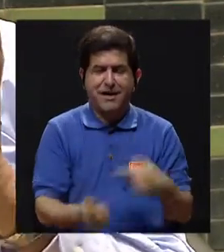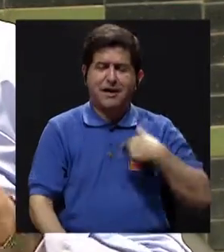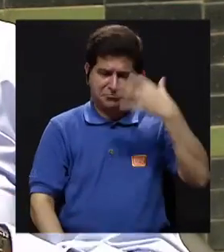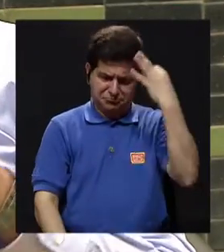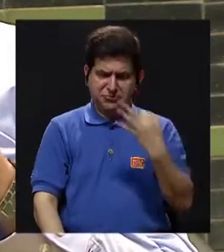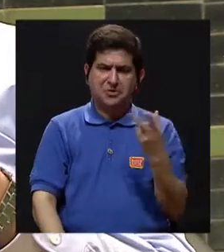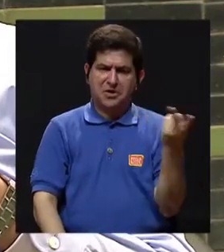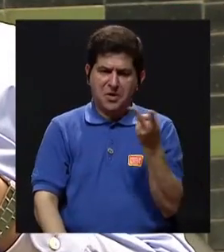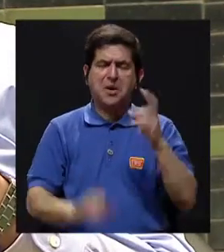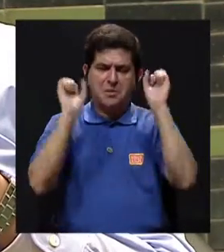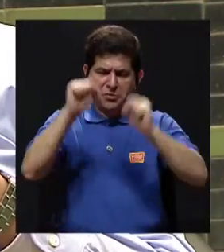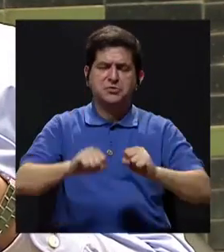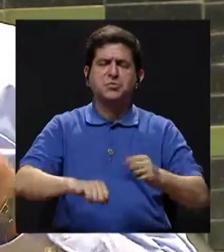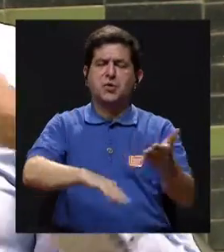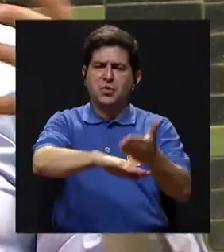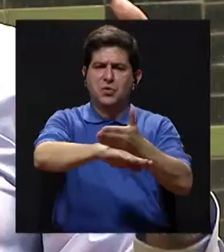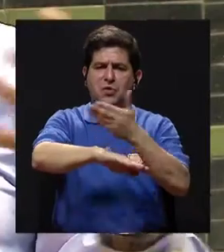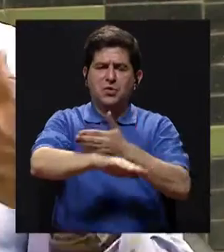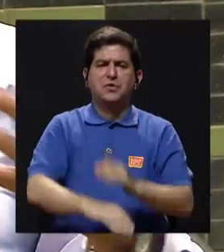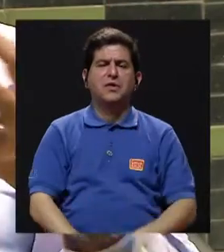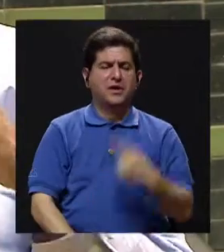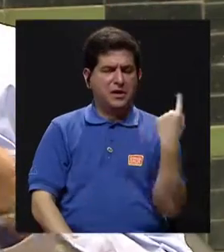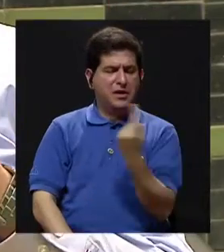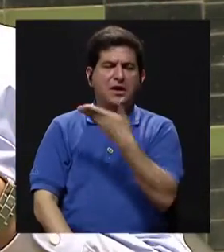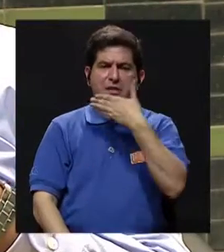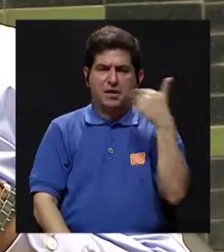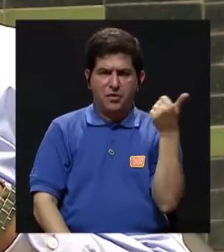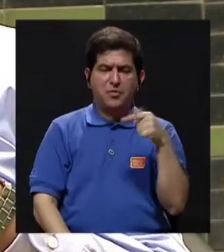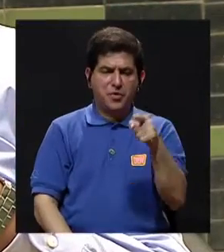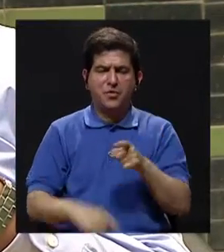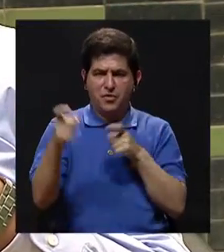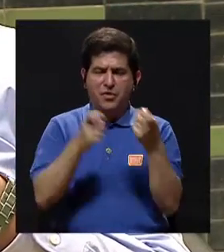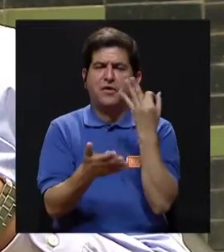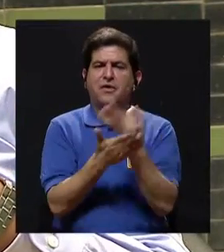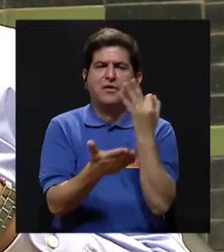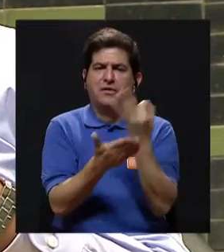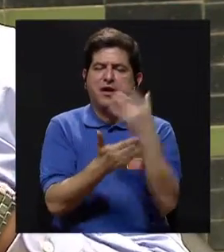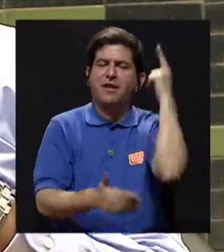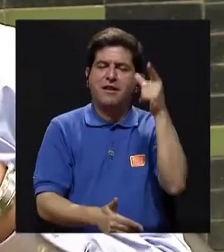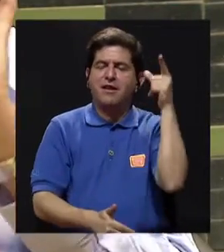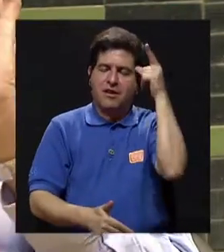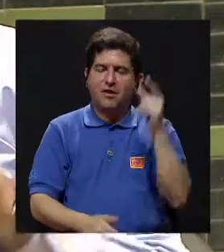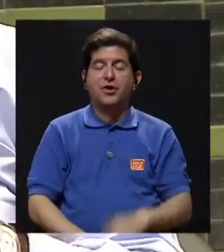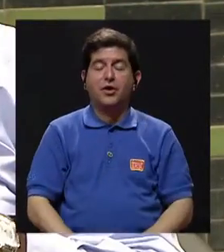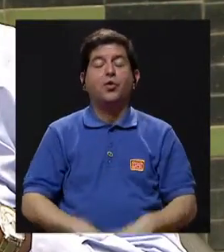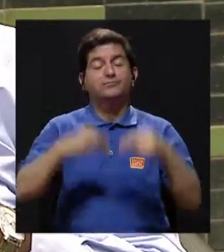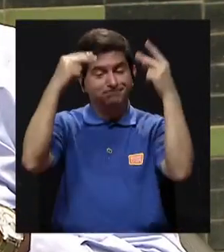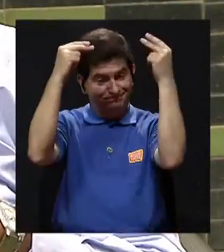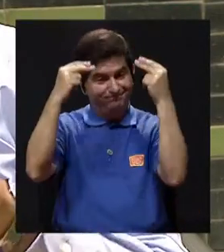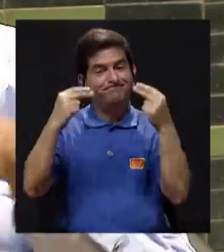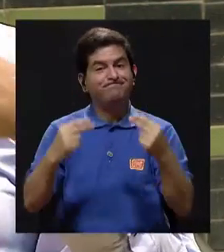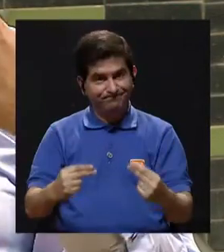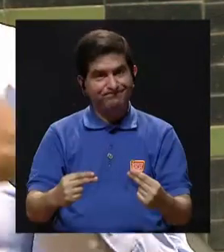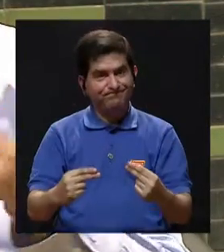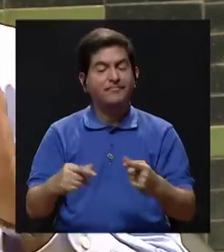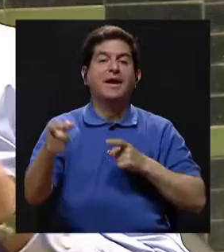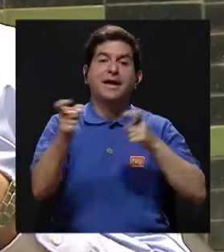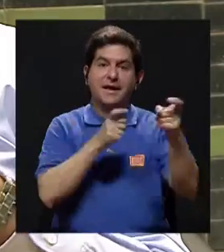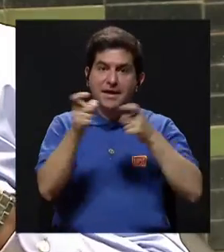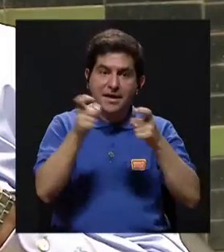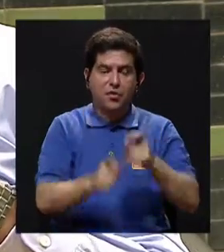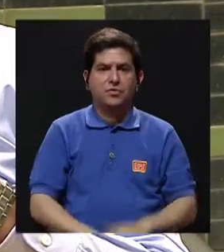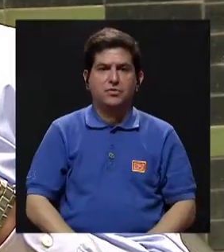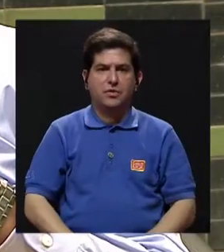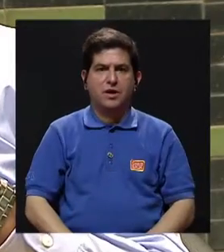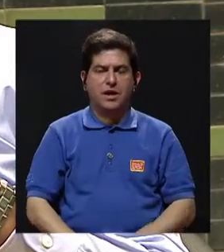Yo creo que las parejas pueden prosperar y poner lo mejor de cada uno en el manejo de las finanzas. Por supuesto, llevar su presupuesto y controlar